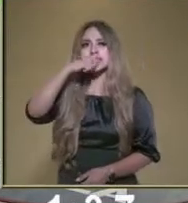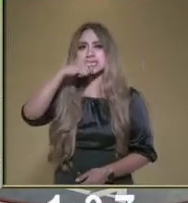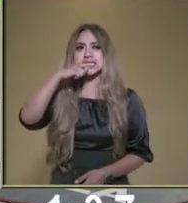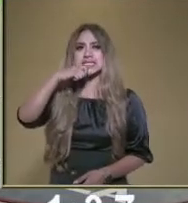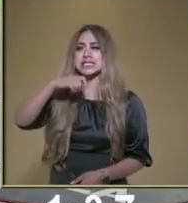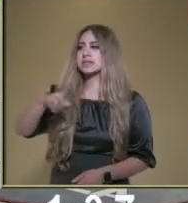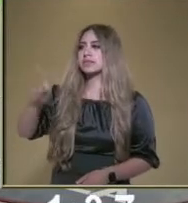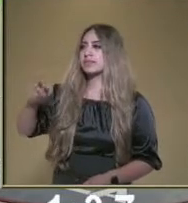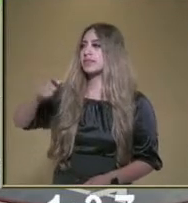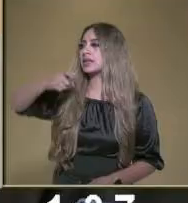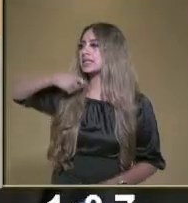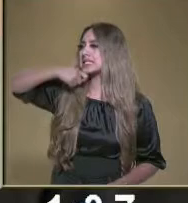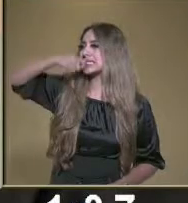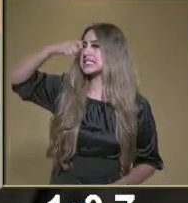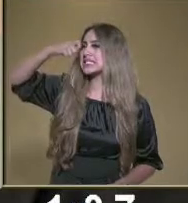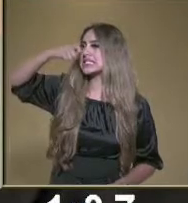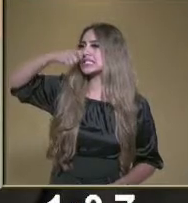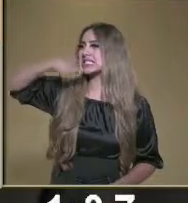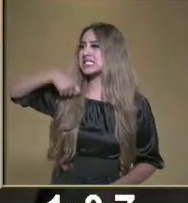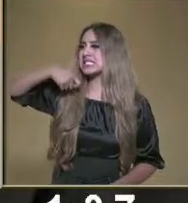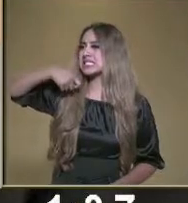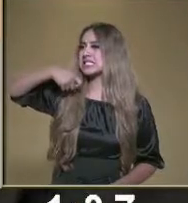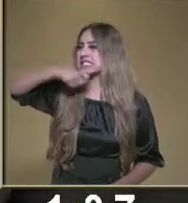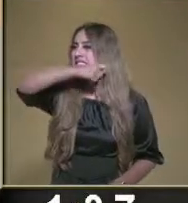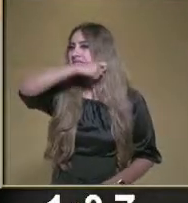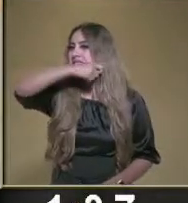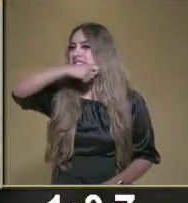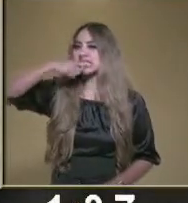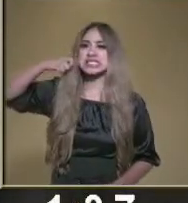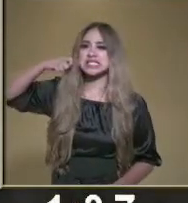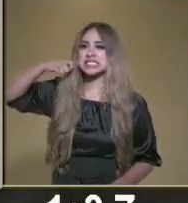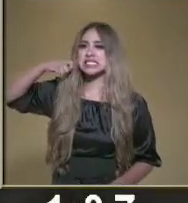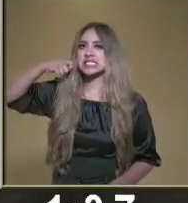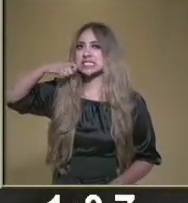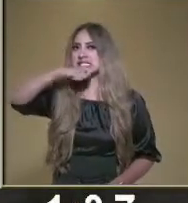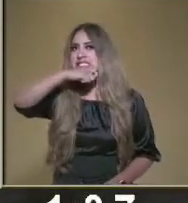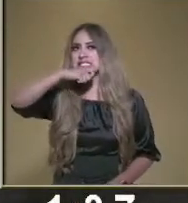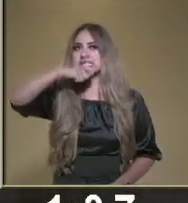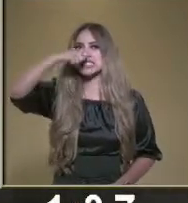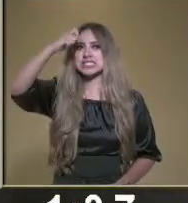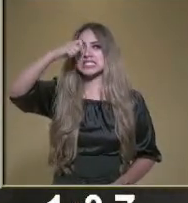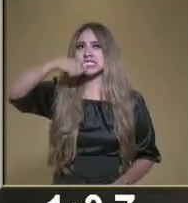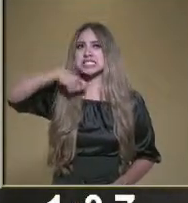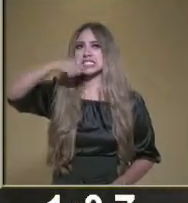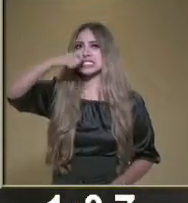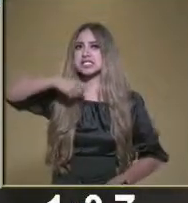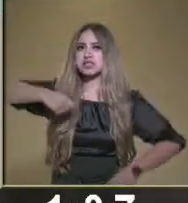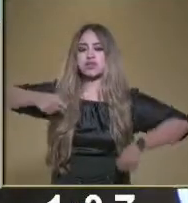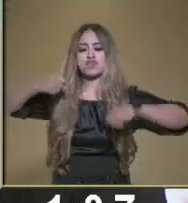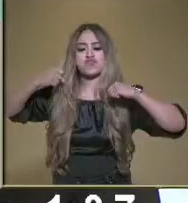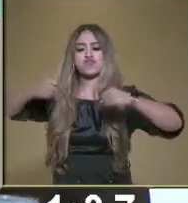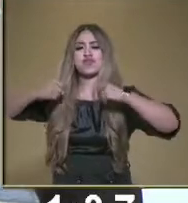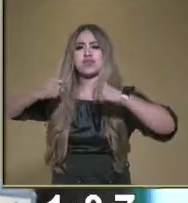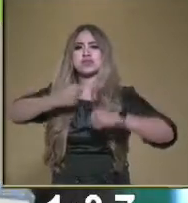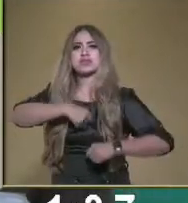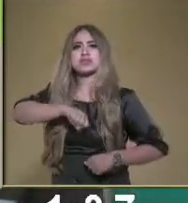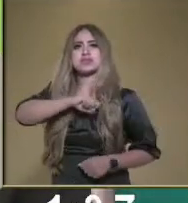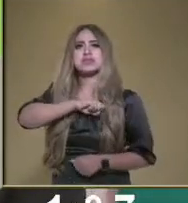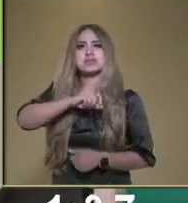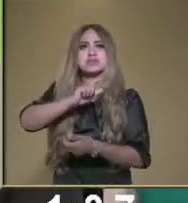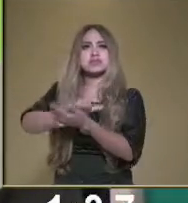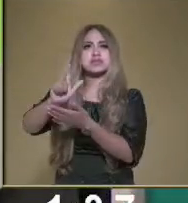arriba, hacia abajo, de un lado, al otro. Y así van a estar fuertes, sanos y limpios.